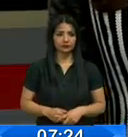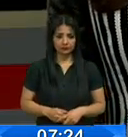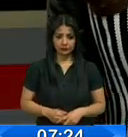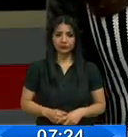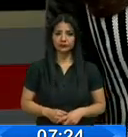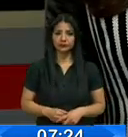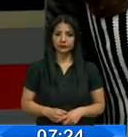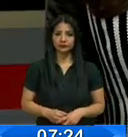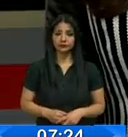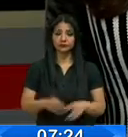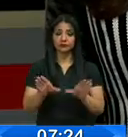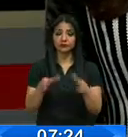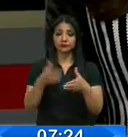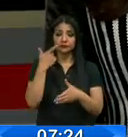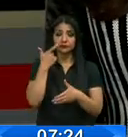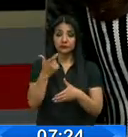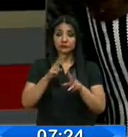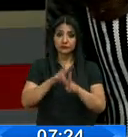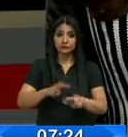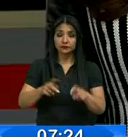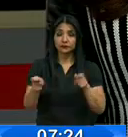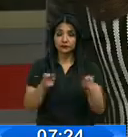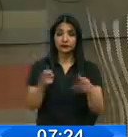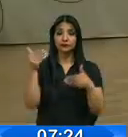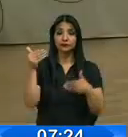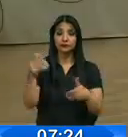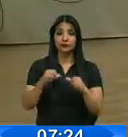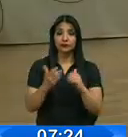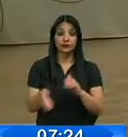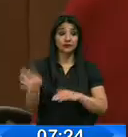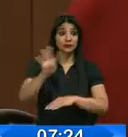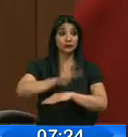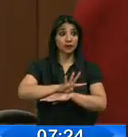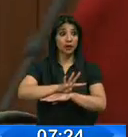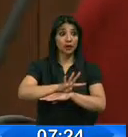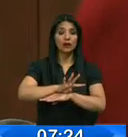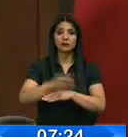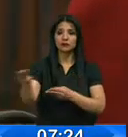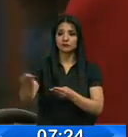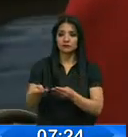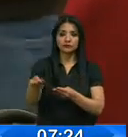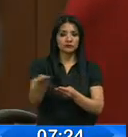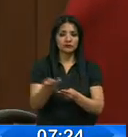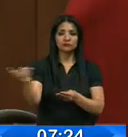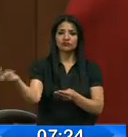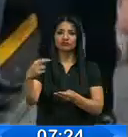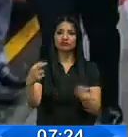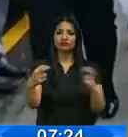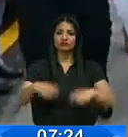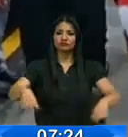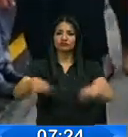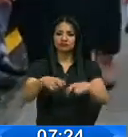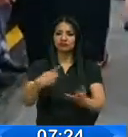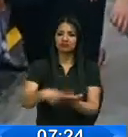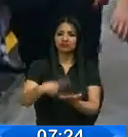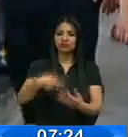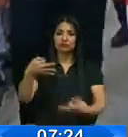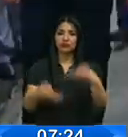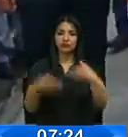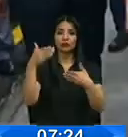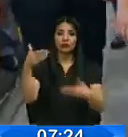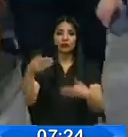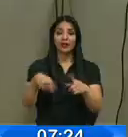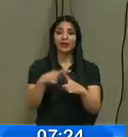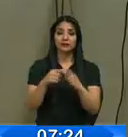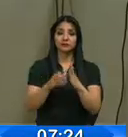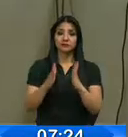Y la Comisión de Fiscalización y Control Político de la Asamblea Nacional continúa recibiendo a varios actores sociales como parte del juicio político a la ex